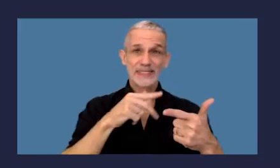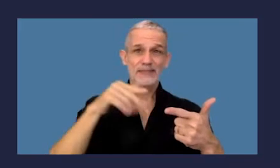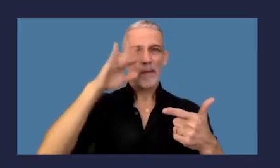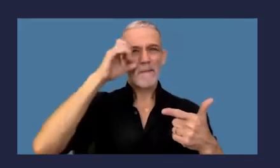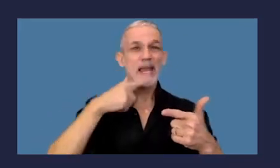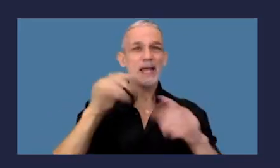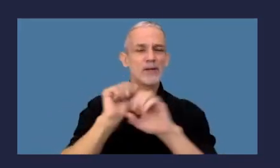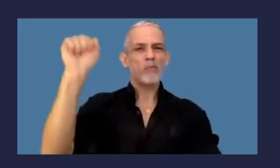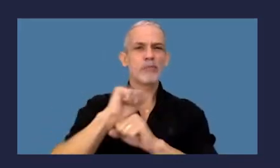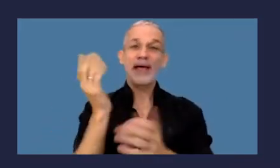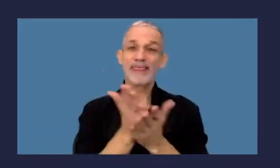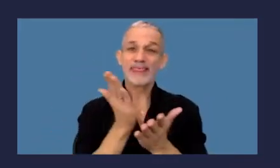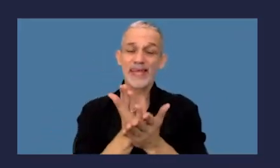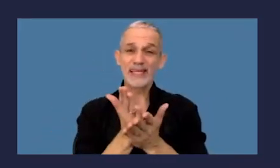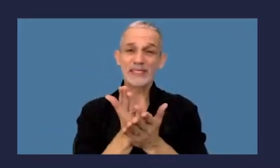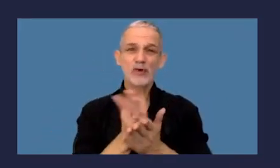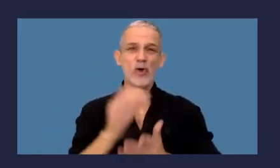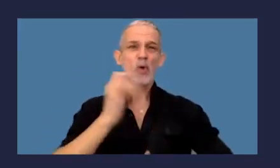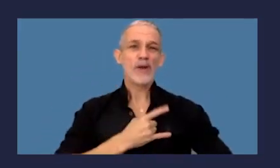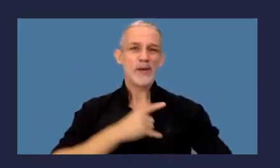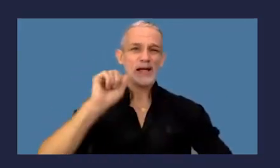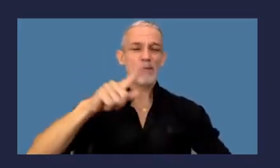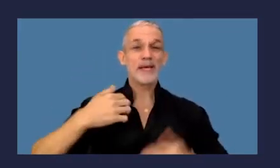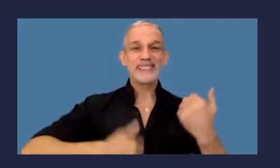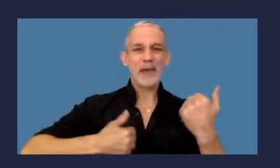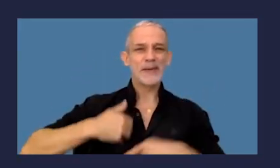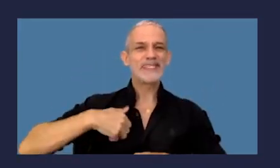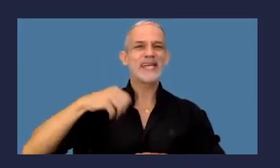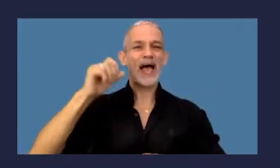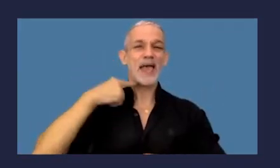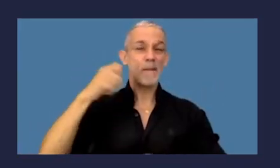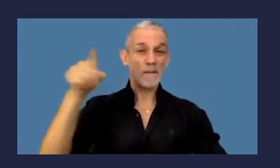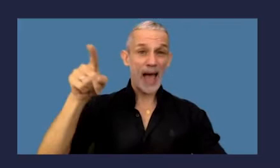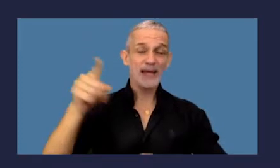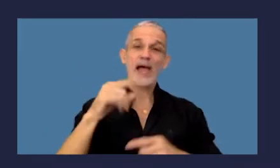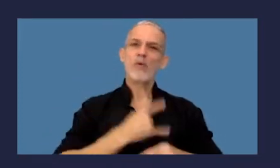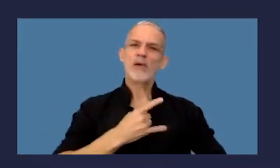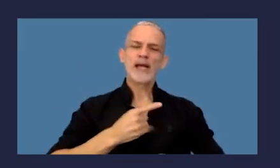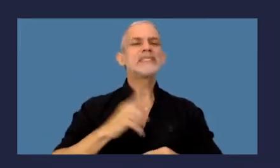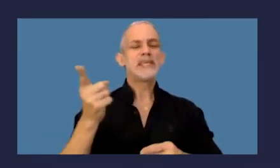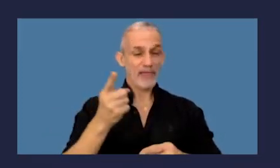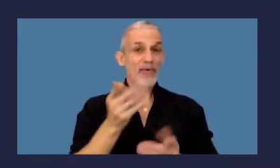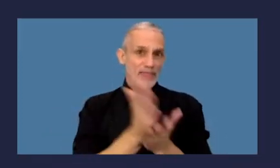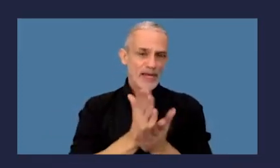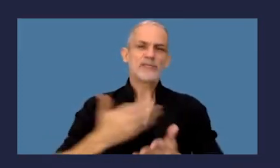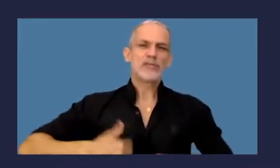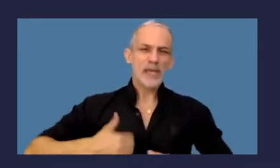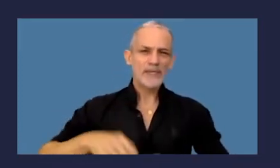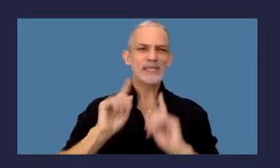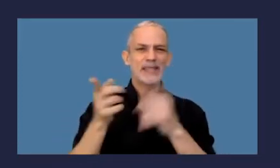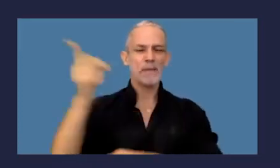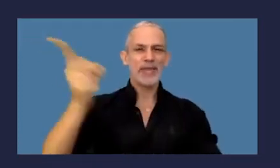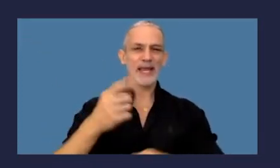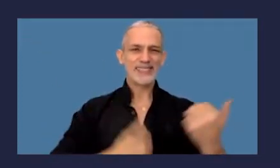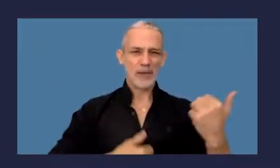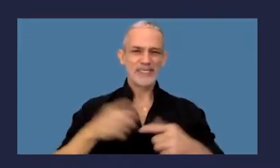doctorada en Derecho por la Universidad de Sevilla, España, licenciada en Derecho por la Universidad de Sevilla, España y experta universitaria